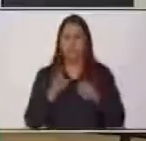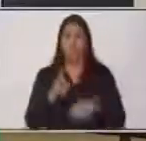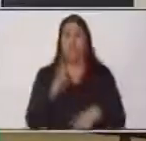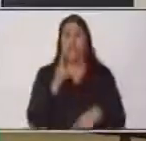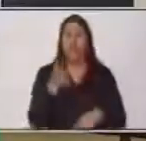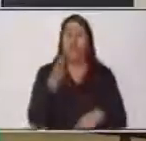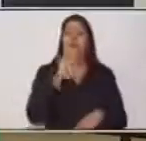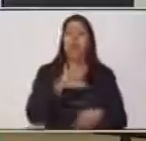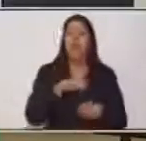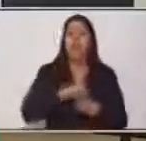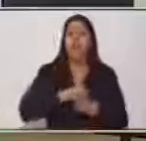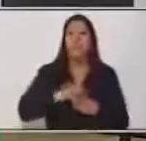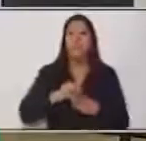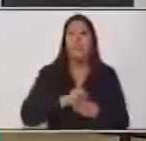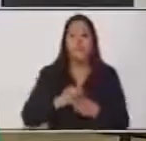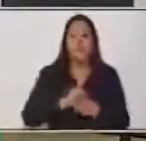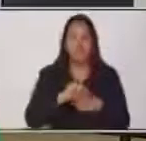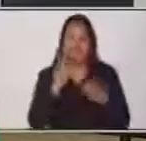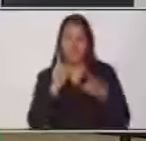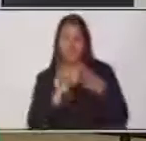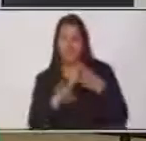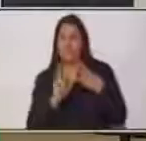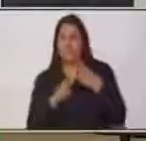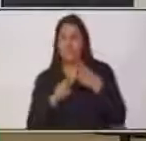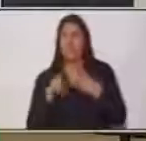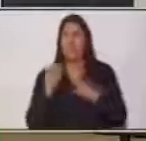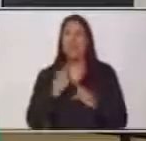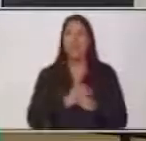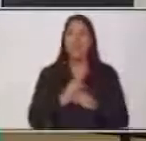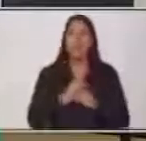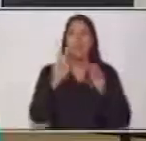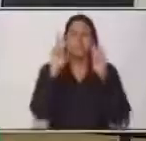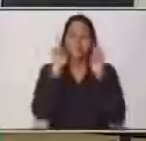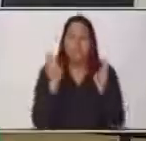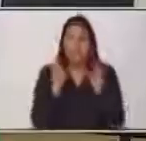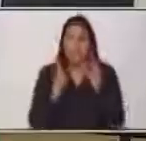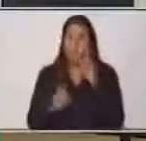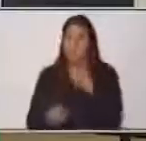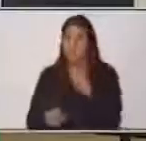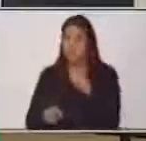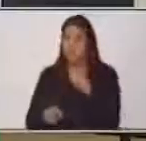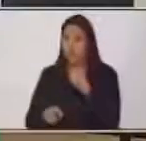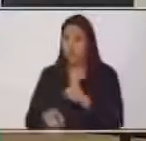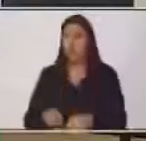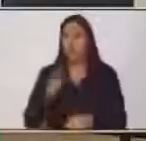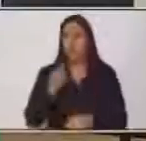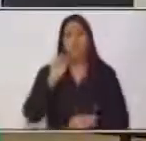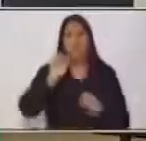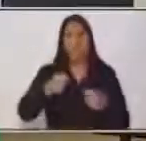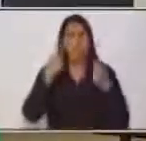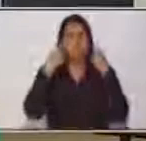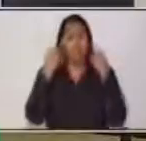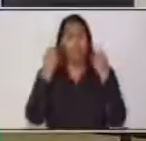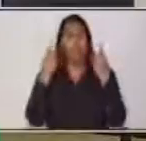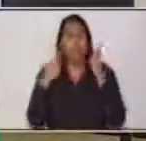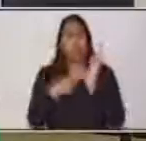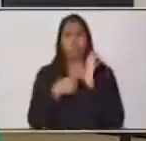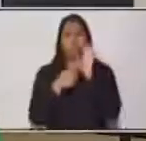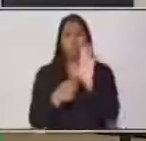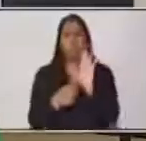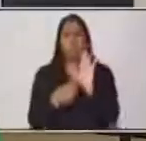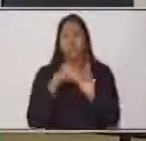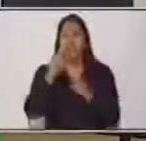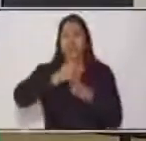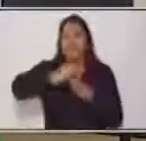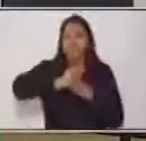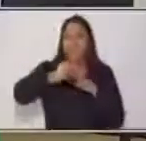Repasar los títulos. Nuevamente, miren, aquí estamos mencionando ya dos veces los títulos. Para que usted comprenda ese texto expositivo, repase